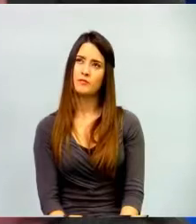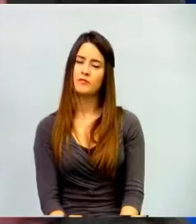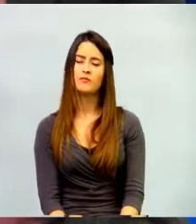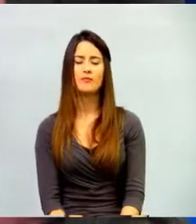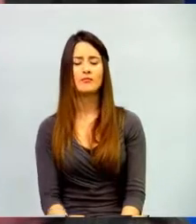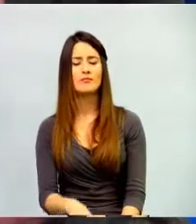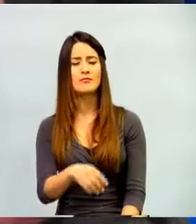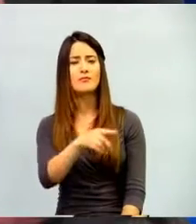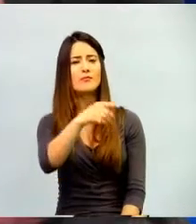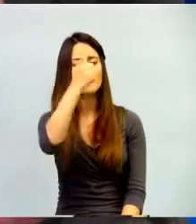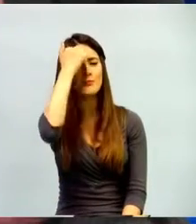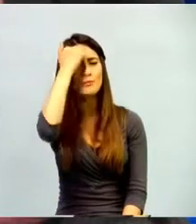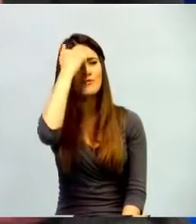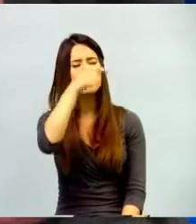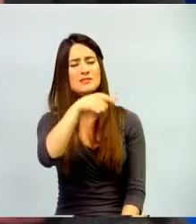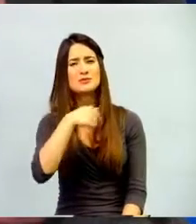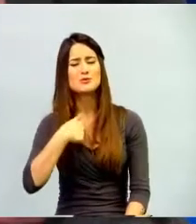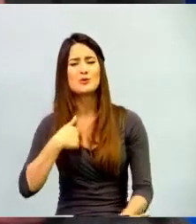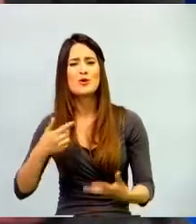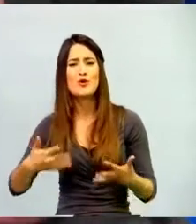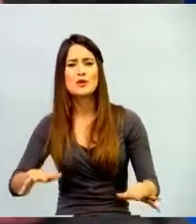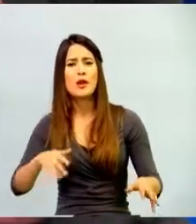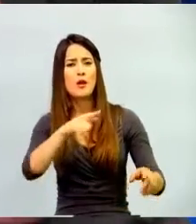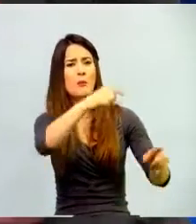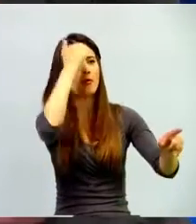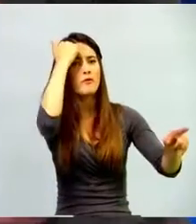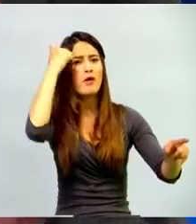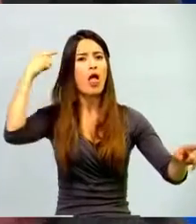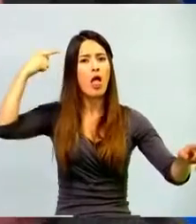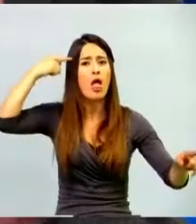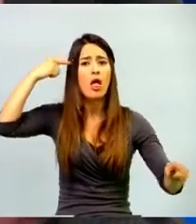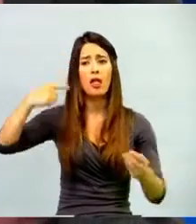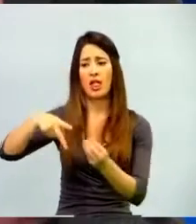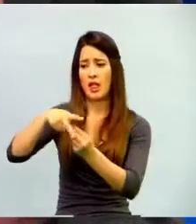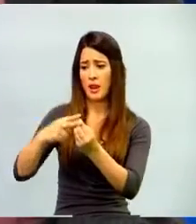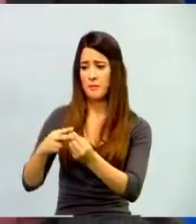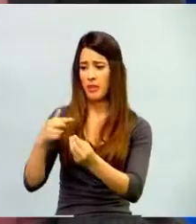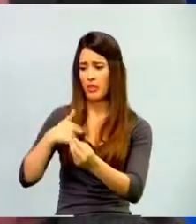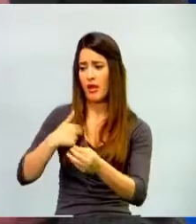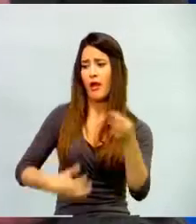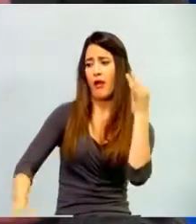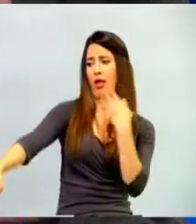reemplazado por estas herramientas. De pronto esa es una de las grandes preguntas que existen y inquietudes.